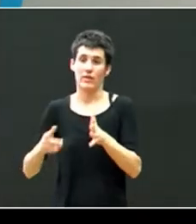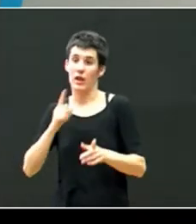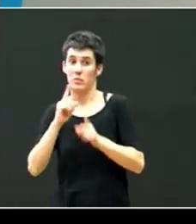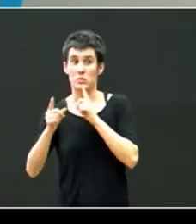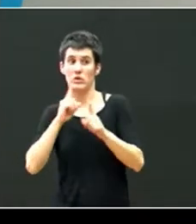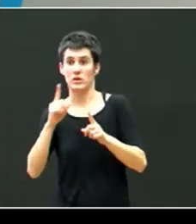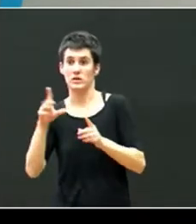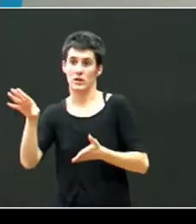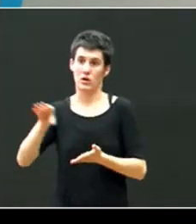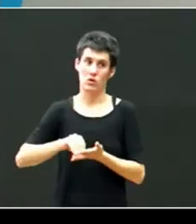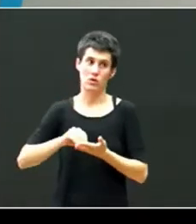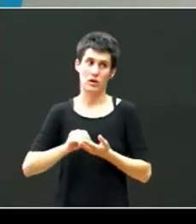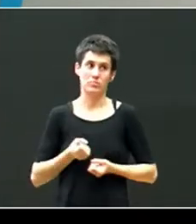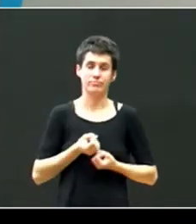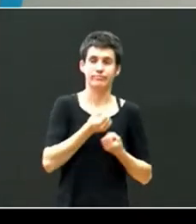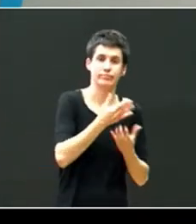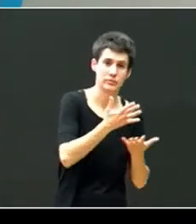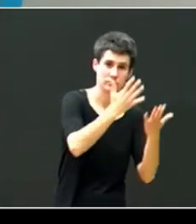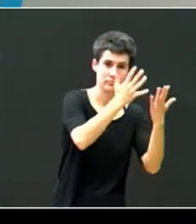pues